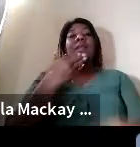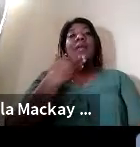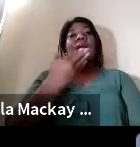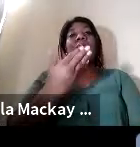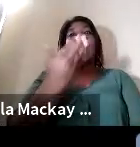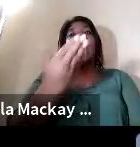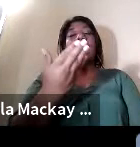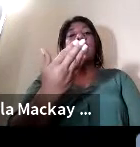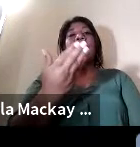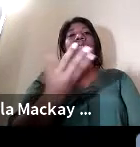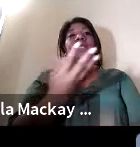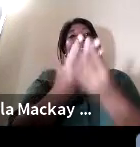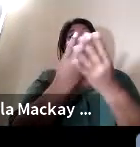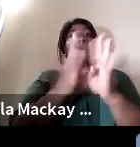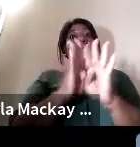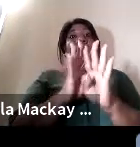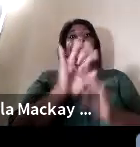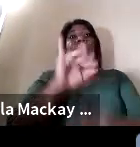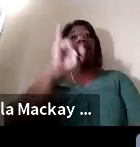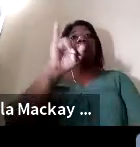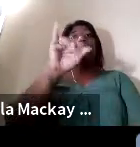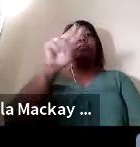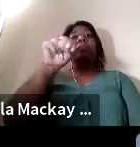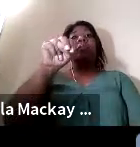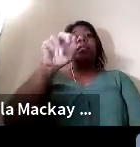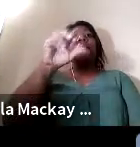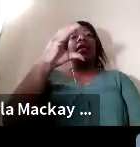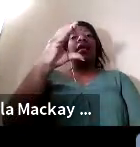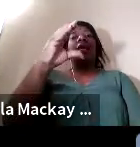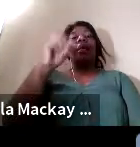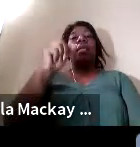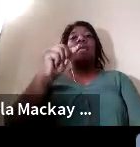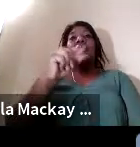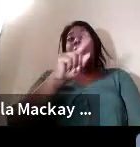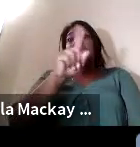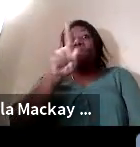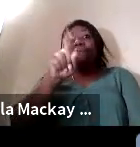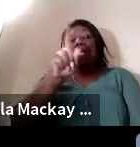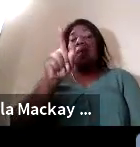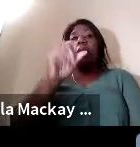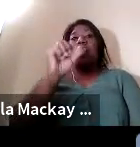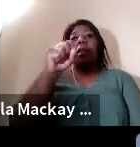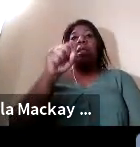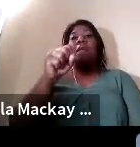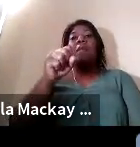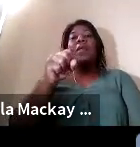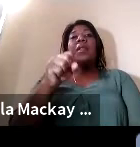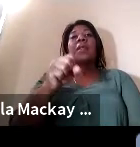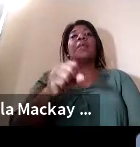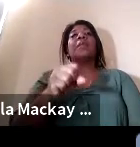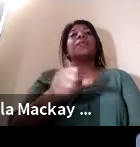Inca y bueno si hay alguna pregunta estamos abiertos para compartir esta y otras experiencias muchas gracias